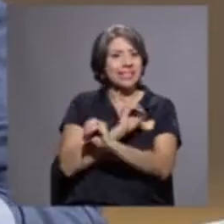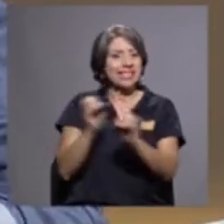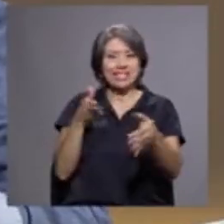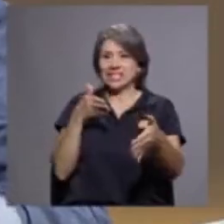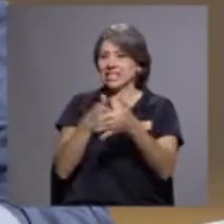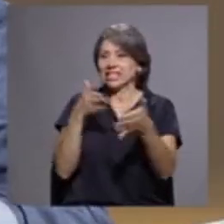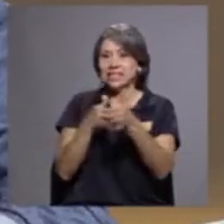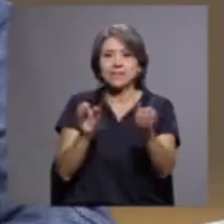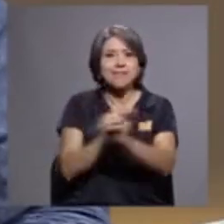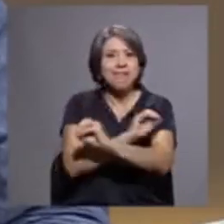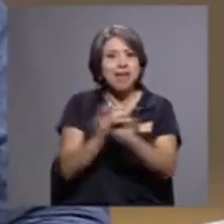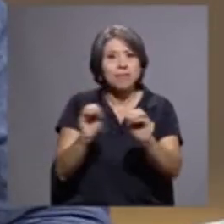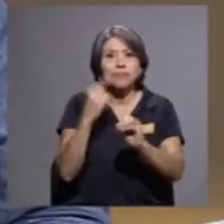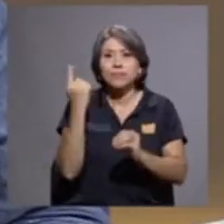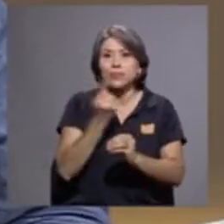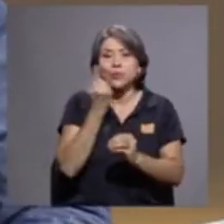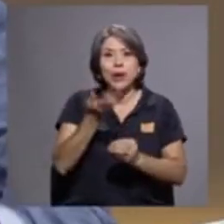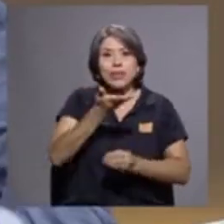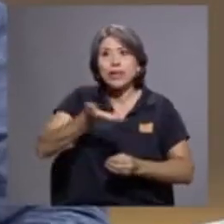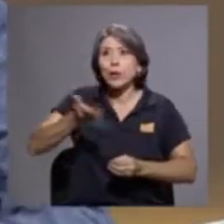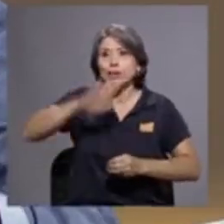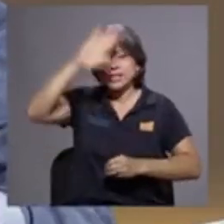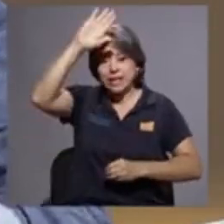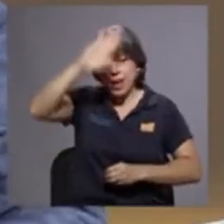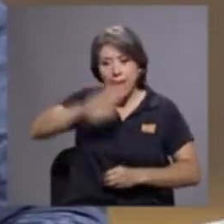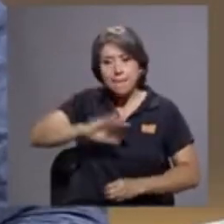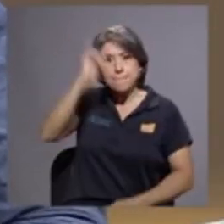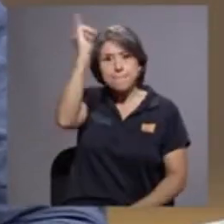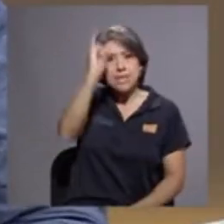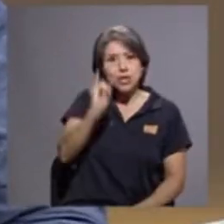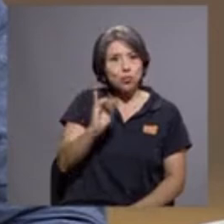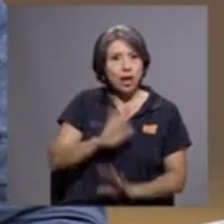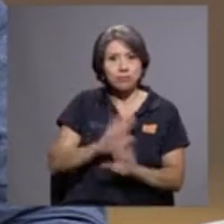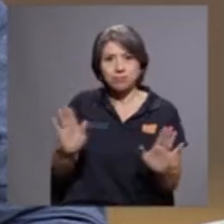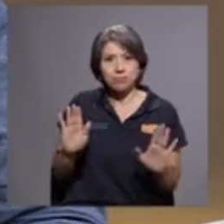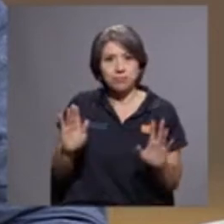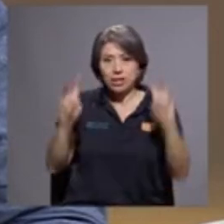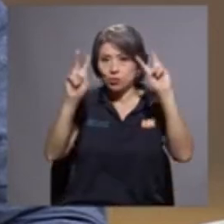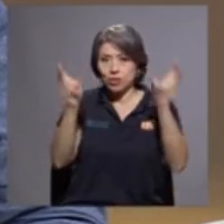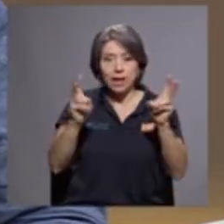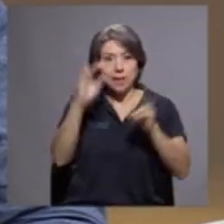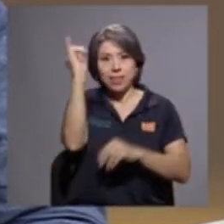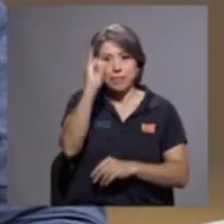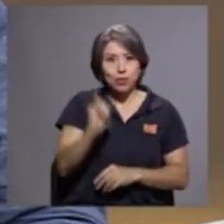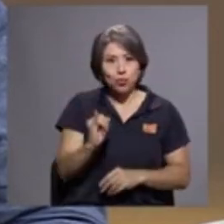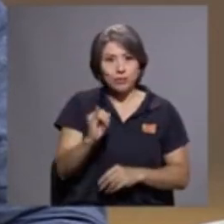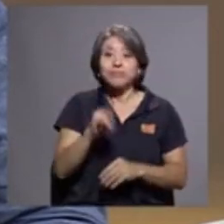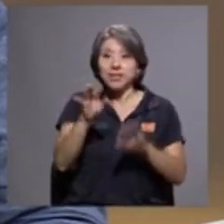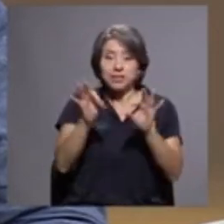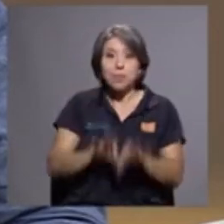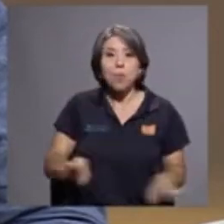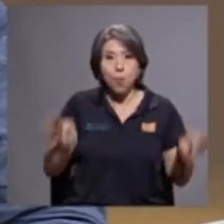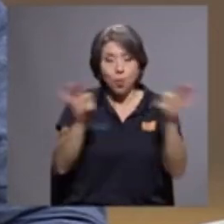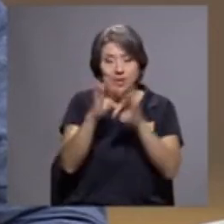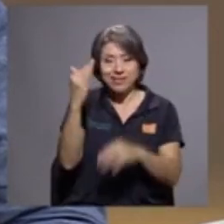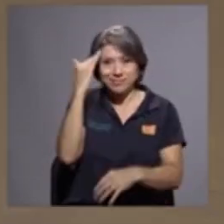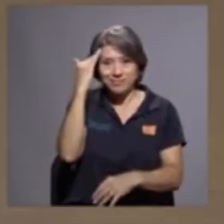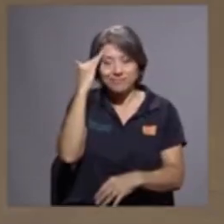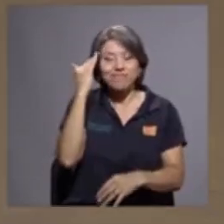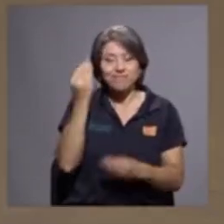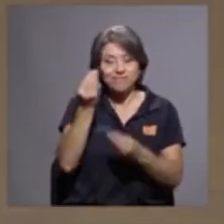o sea, es pintura, es un tema de pintura, eso sí es importante destacarlo.